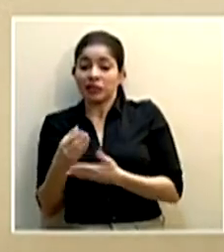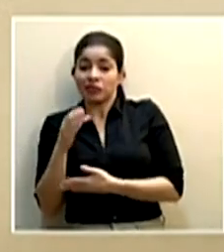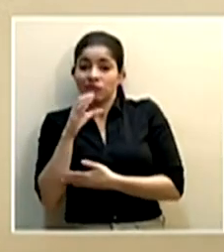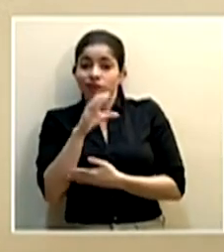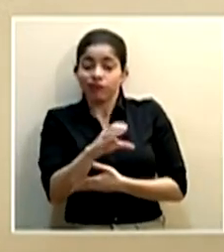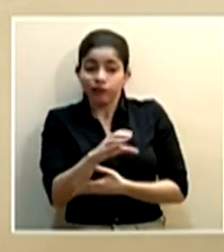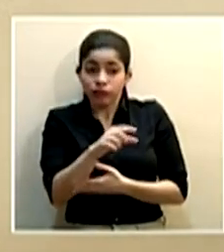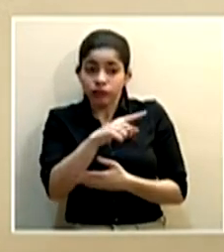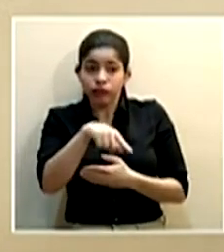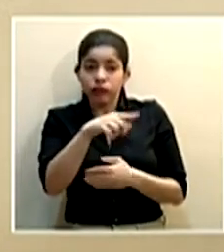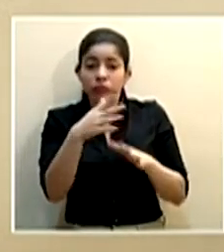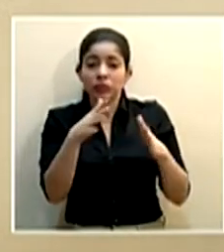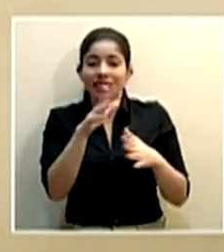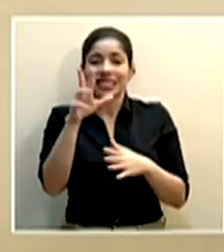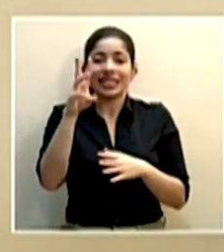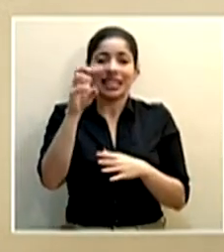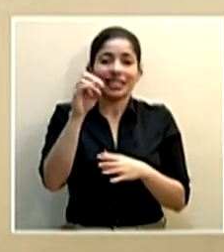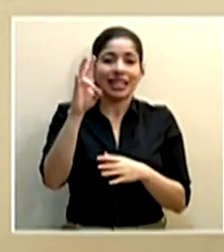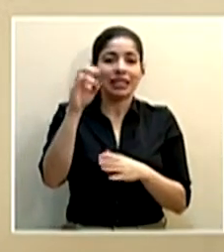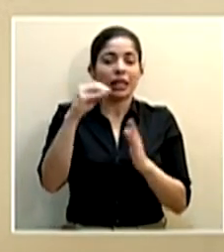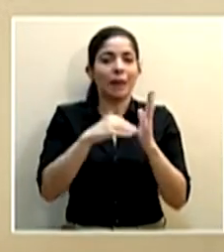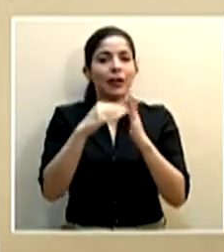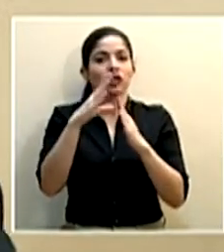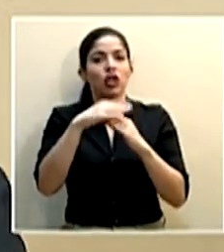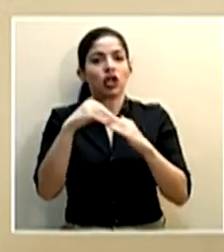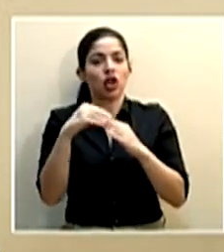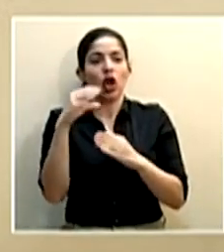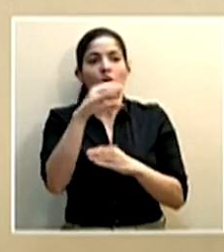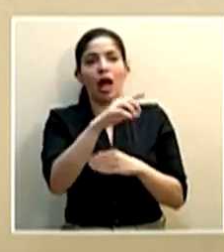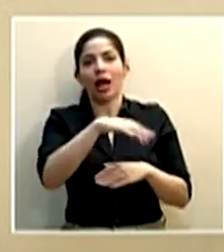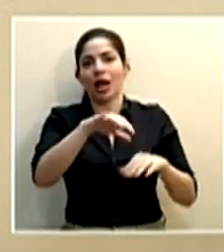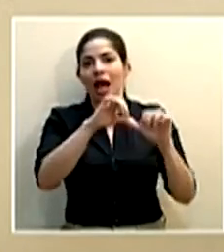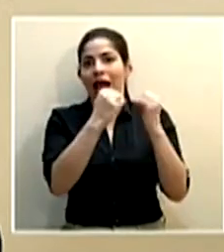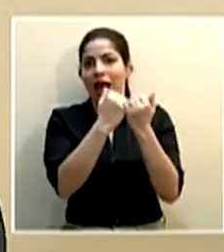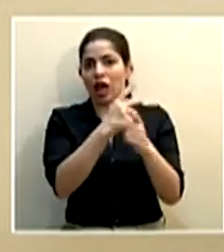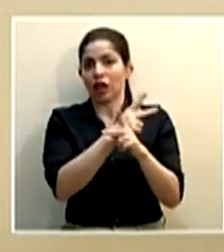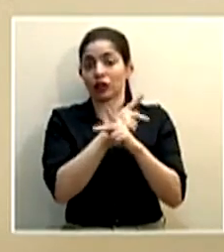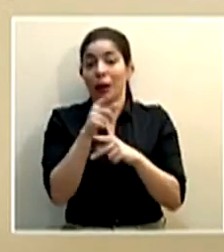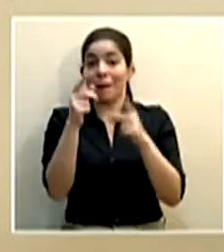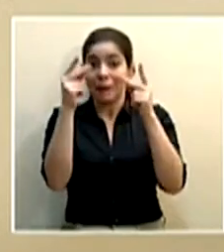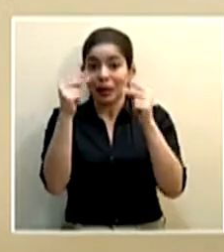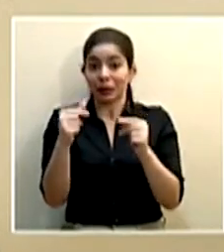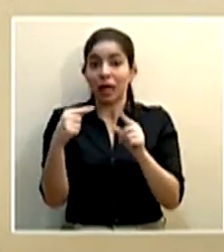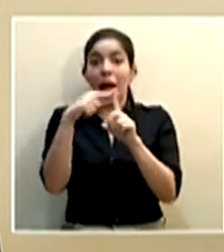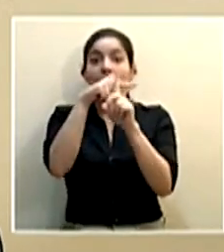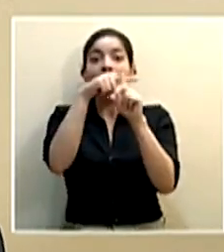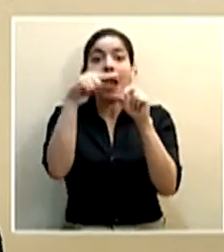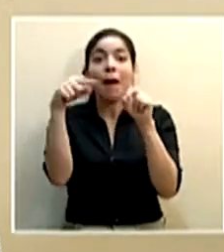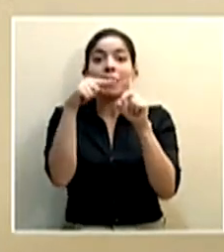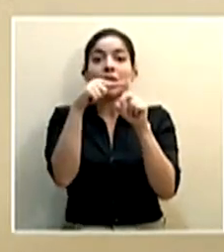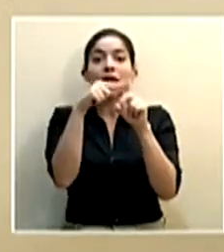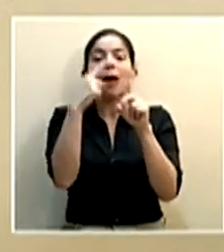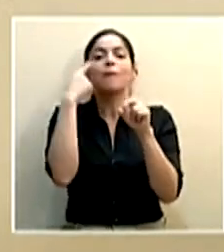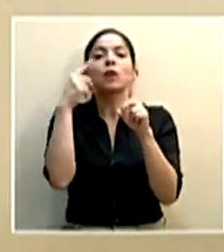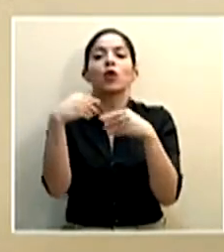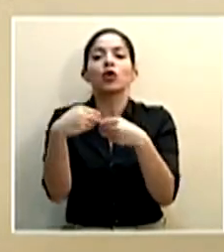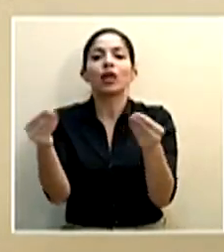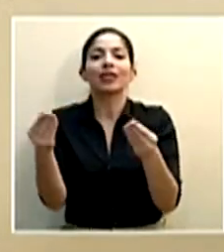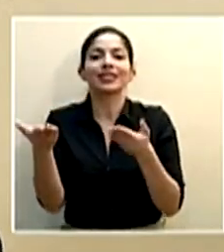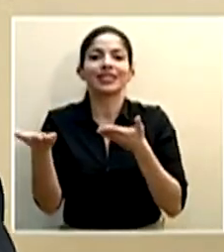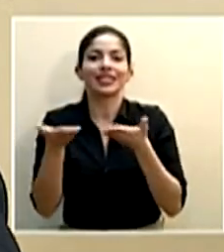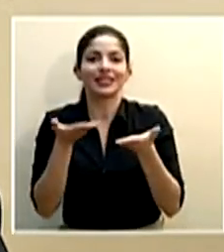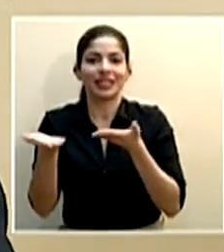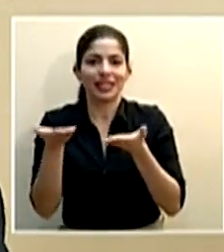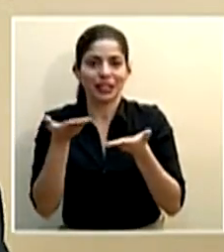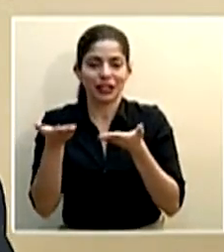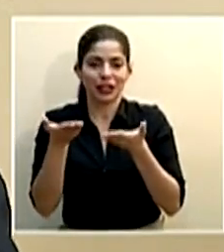áreas de conservación entre 60 y 70 millones de dólares donde posiblemente la mitad de ese presupuesto se genera por la prestación de servicios que